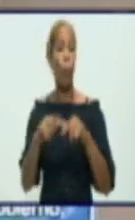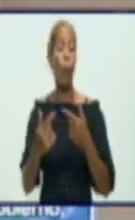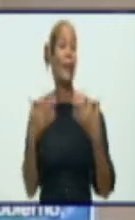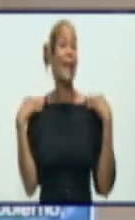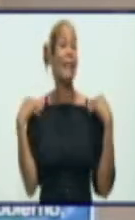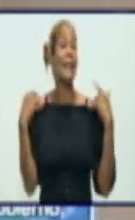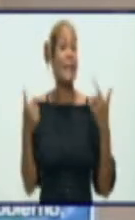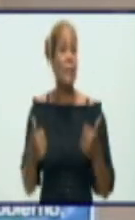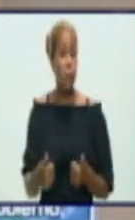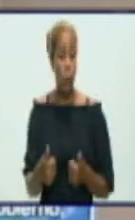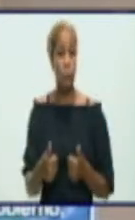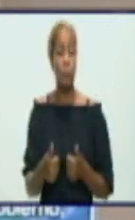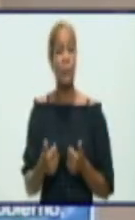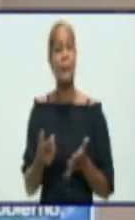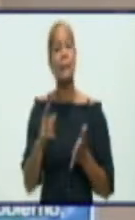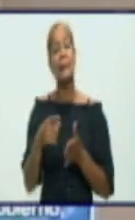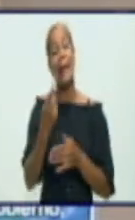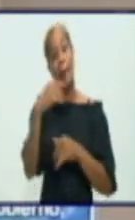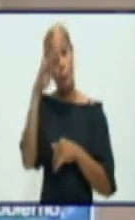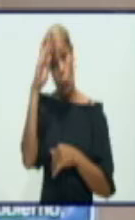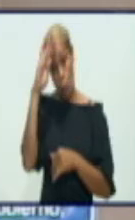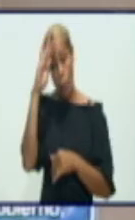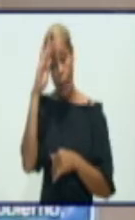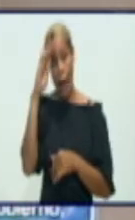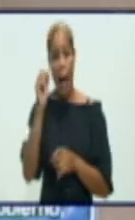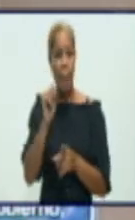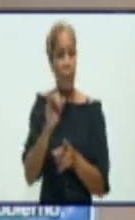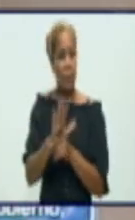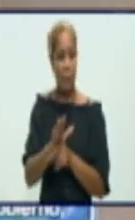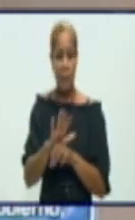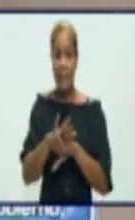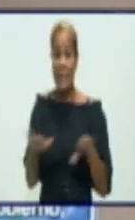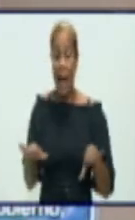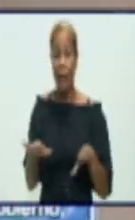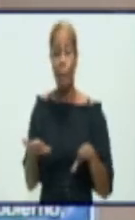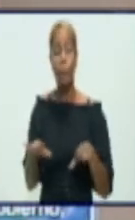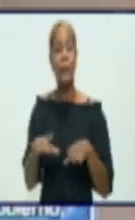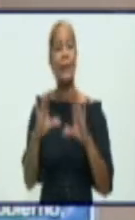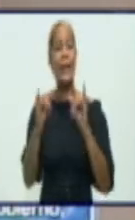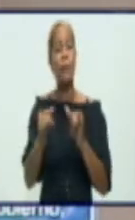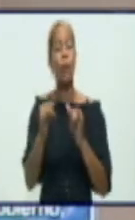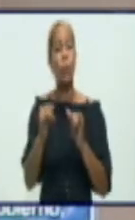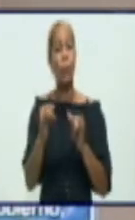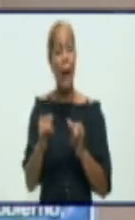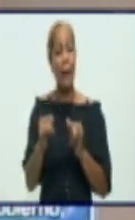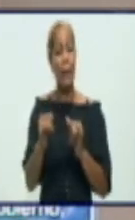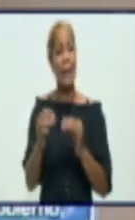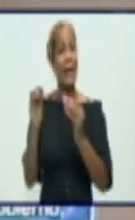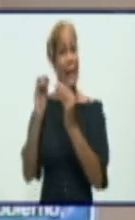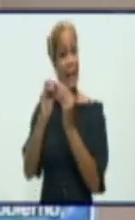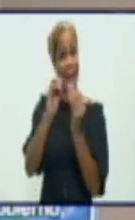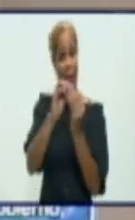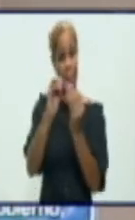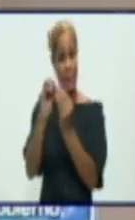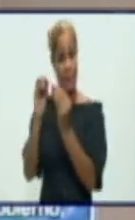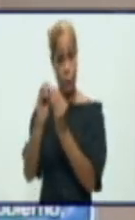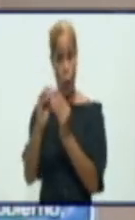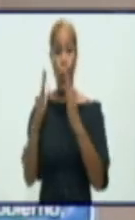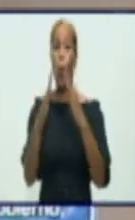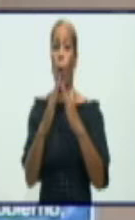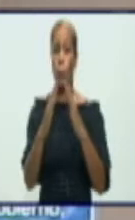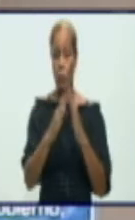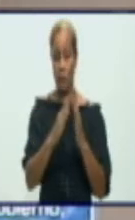debe, se referirá a eso. A partir de declarar la transmisión comunitaria, ha